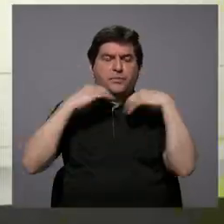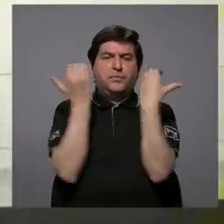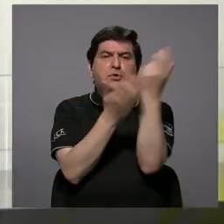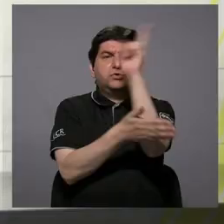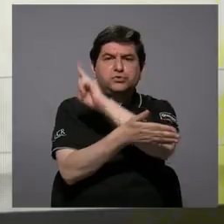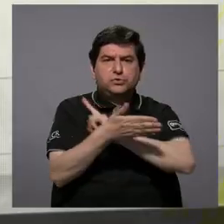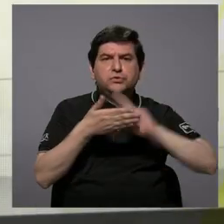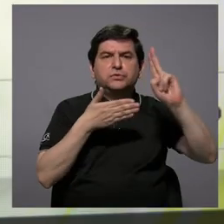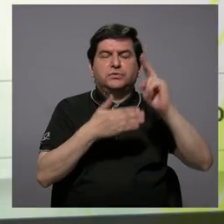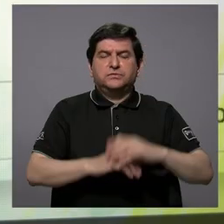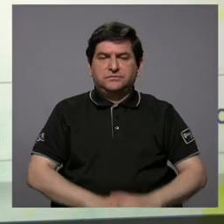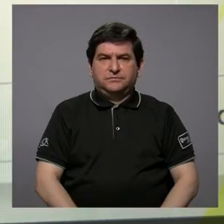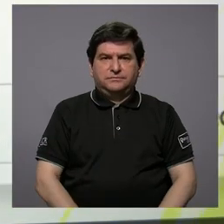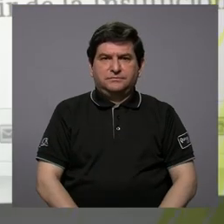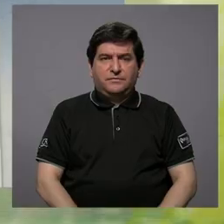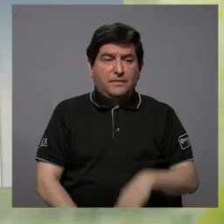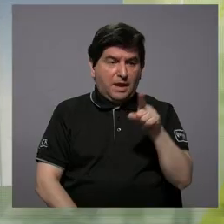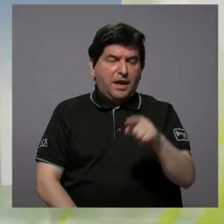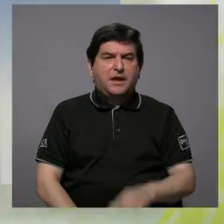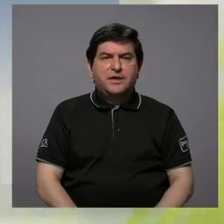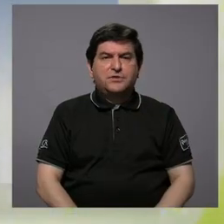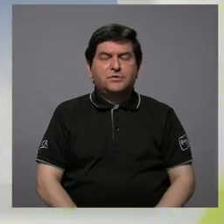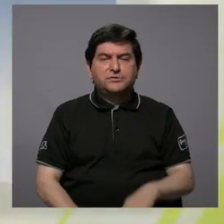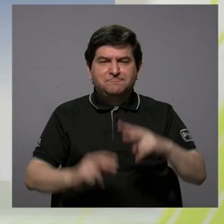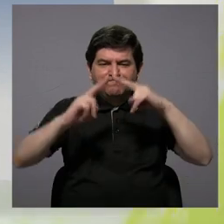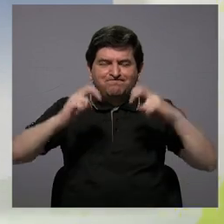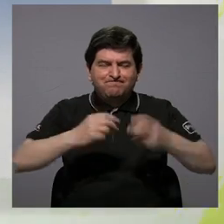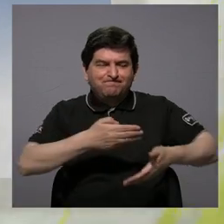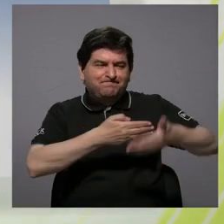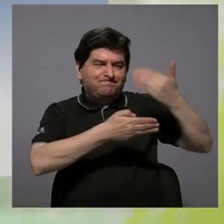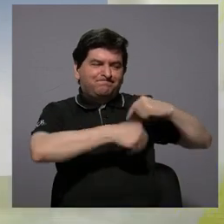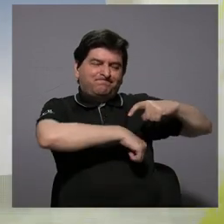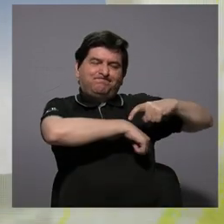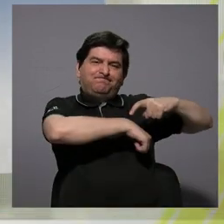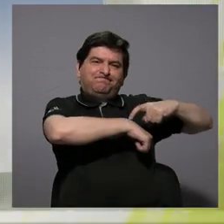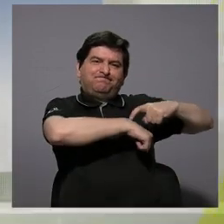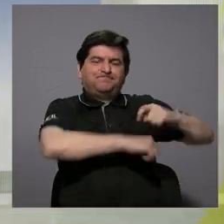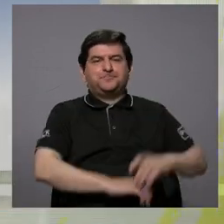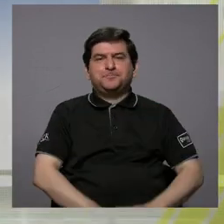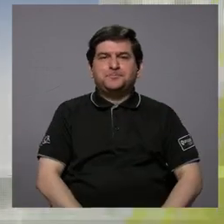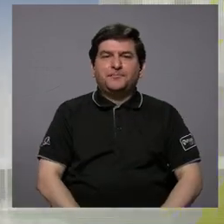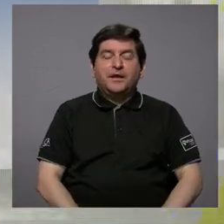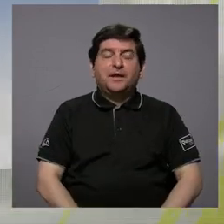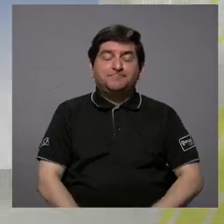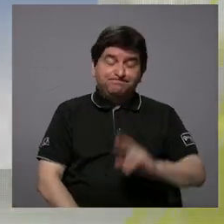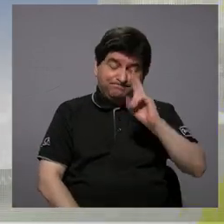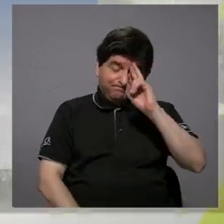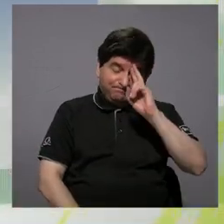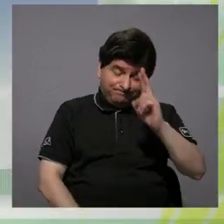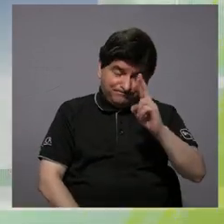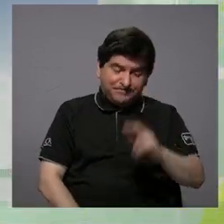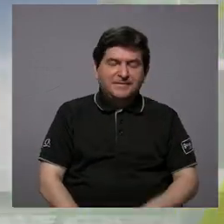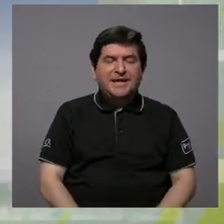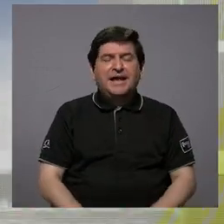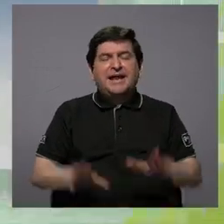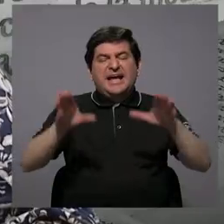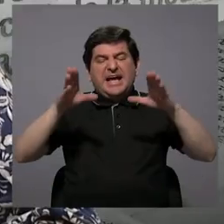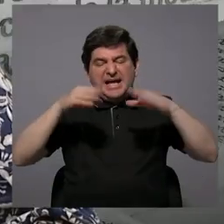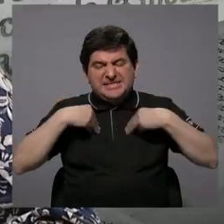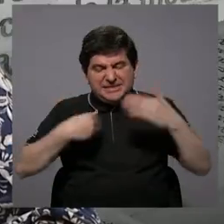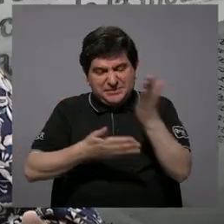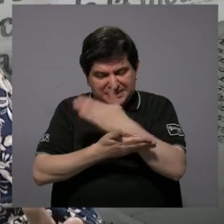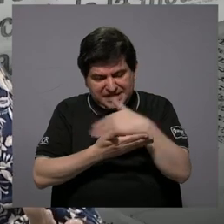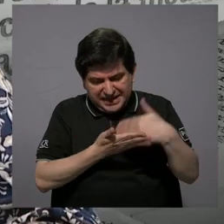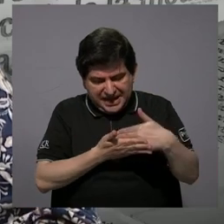Universitario porque dan una mirada al pasado de reconocimiento de algo en que la